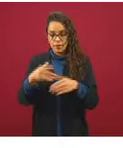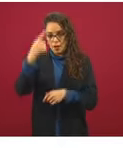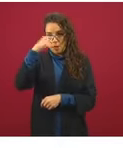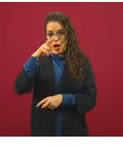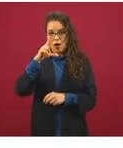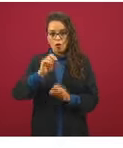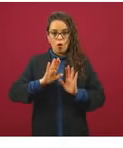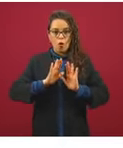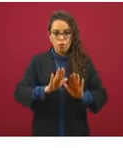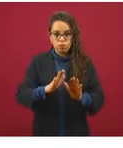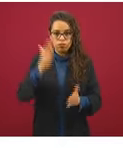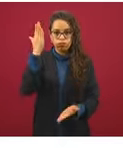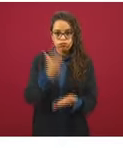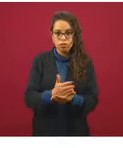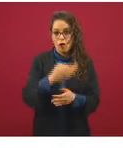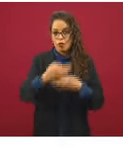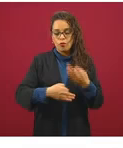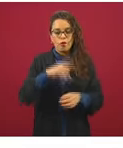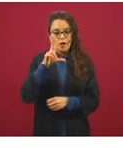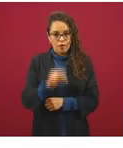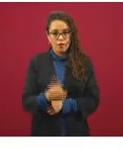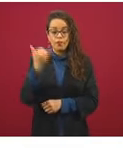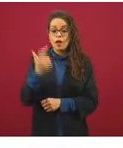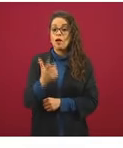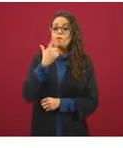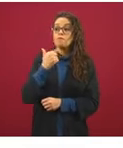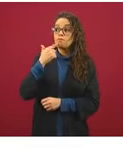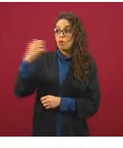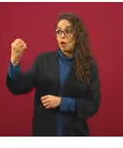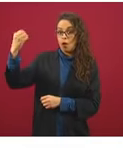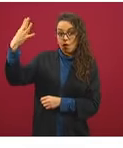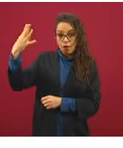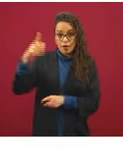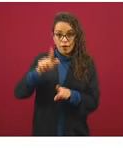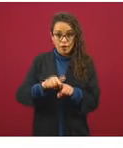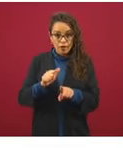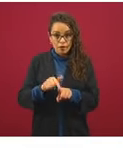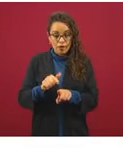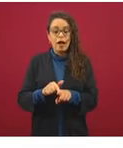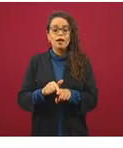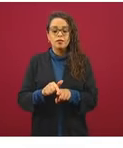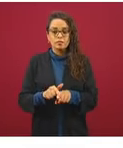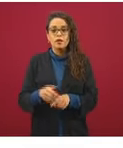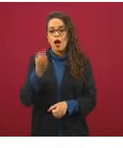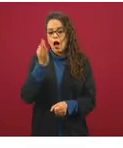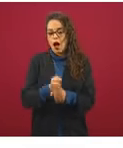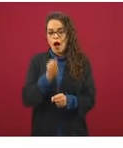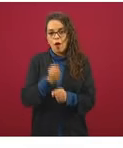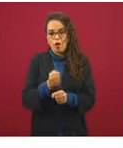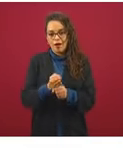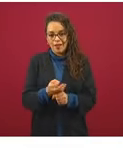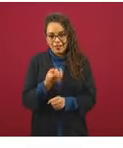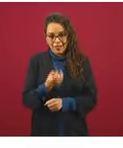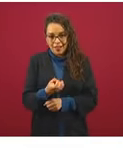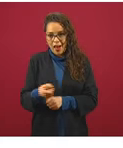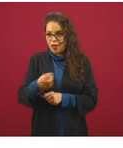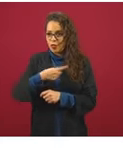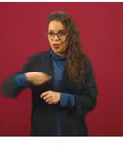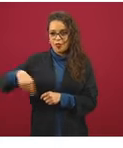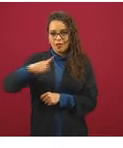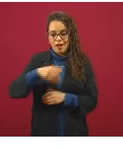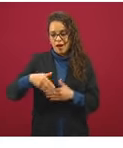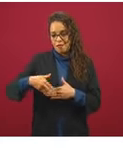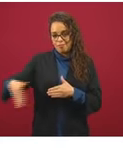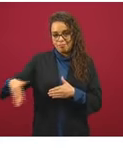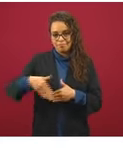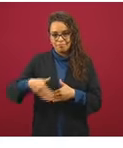y cuando llega al nivel rojo el semáforo es como nos encontramos en este momento con la Jornada Nacional de Sana